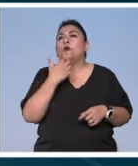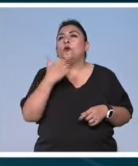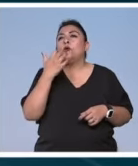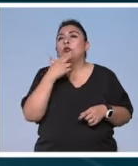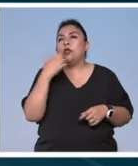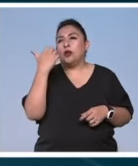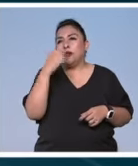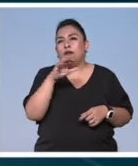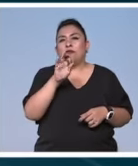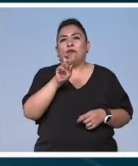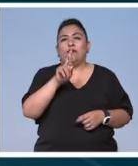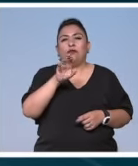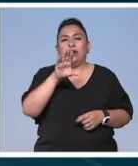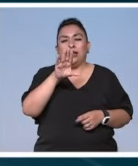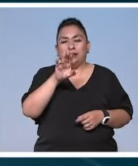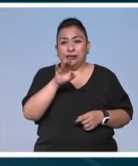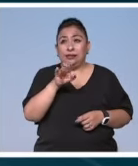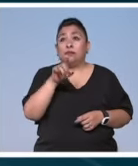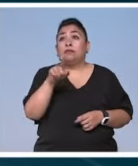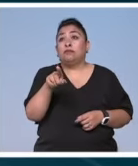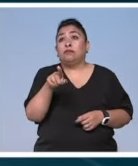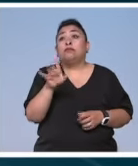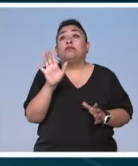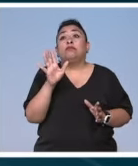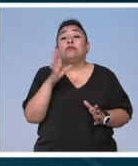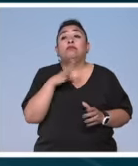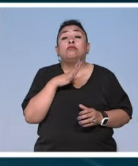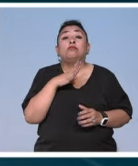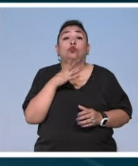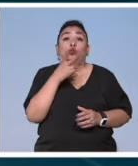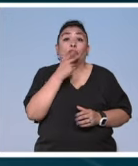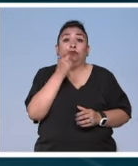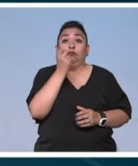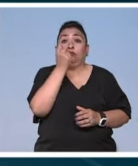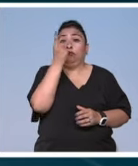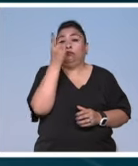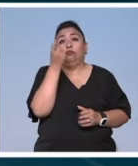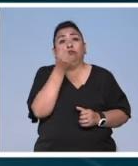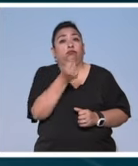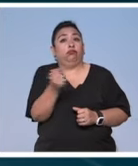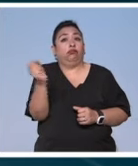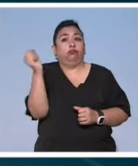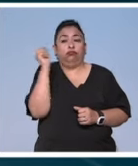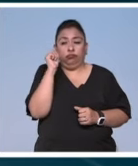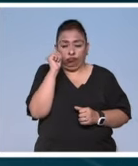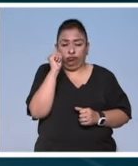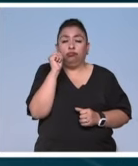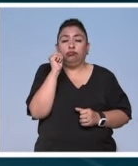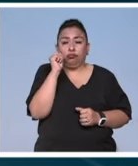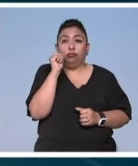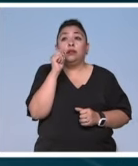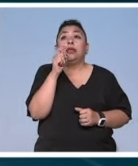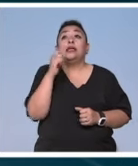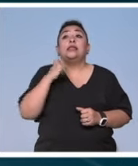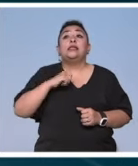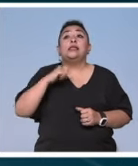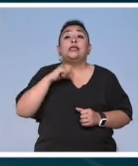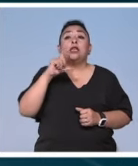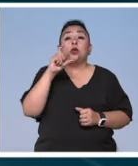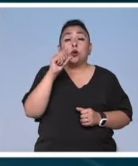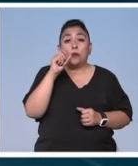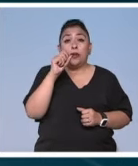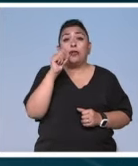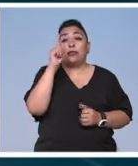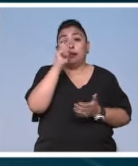austriaco Franz Schrecker que es considerado uno de los compositores más prometedores en su momento del siglo XX